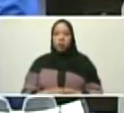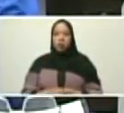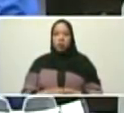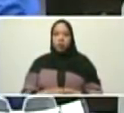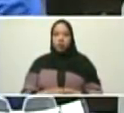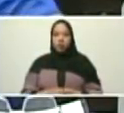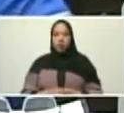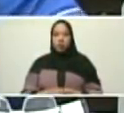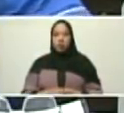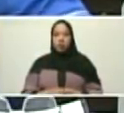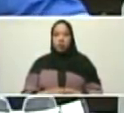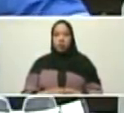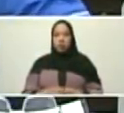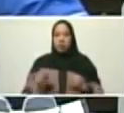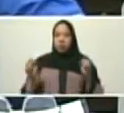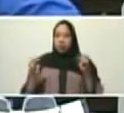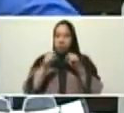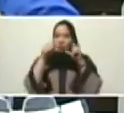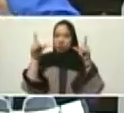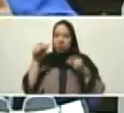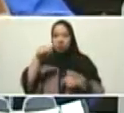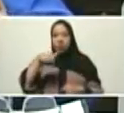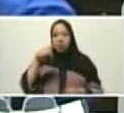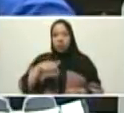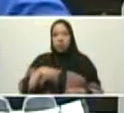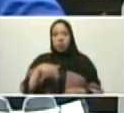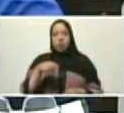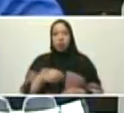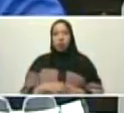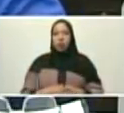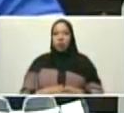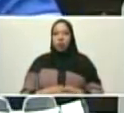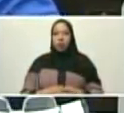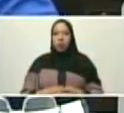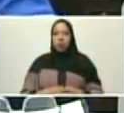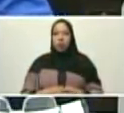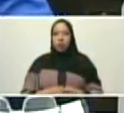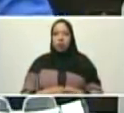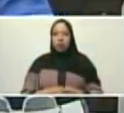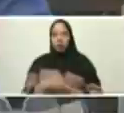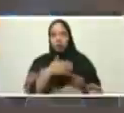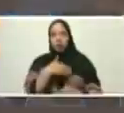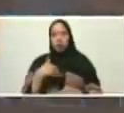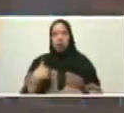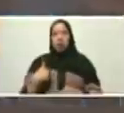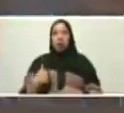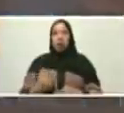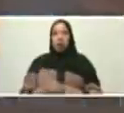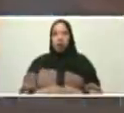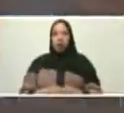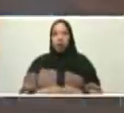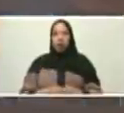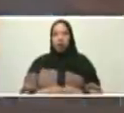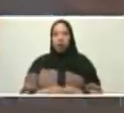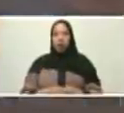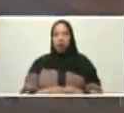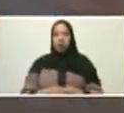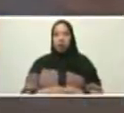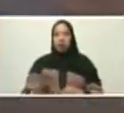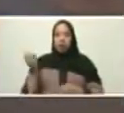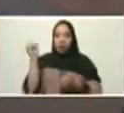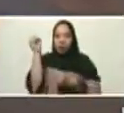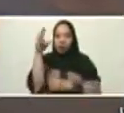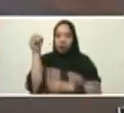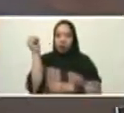y me parece increíble aquí en este salón precisamente quise hacer este acto hoy en el salón del consejo de